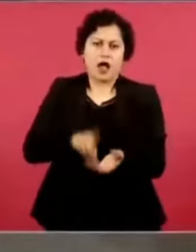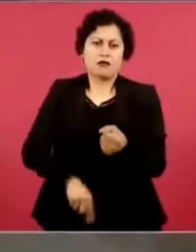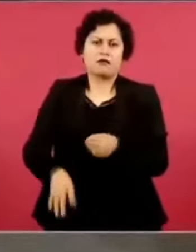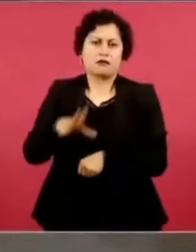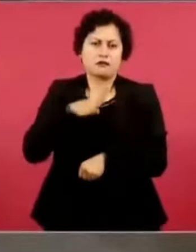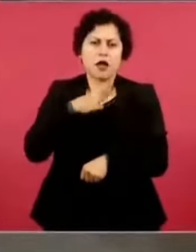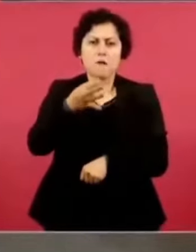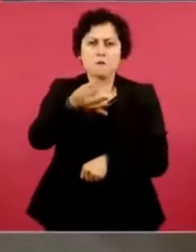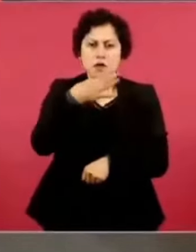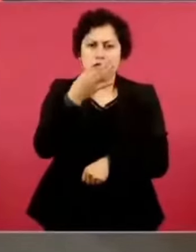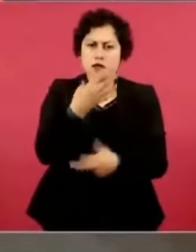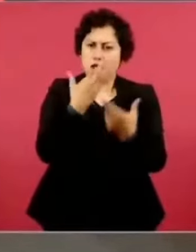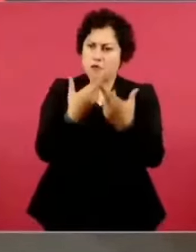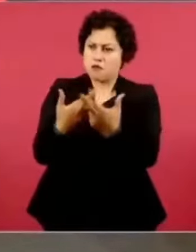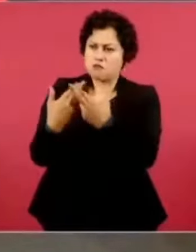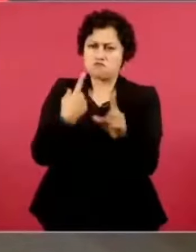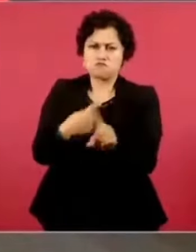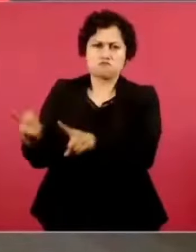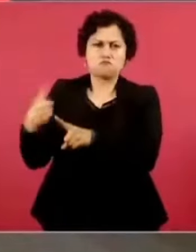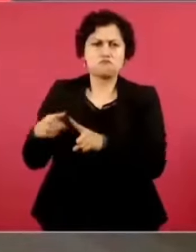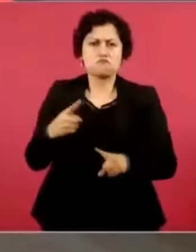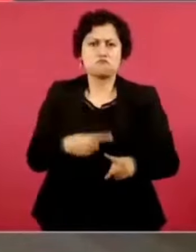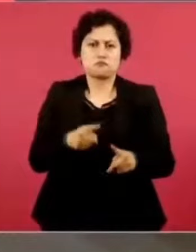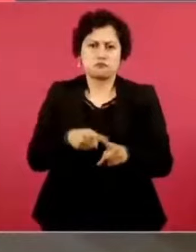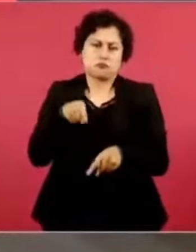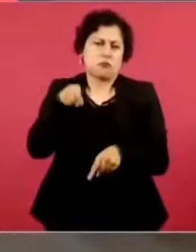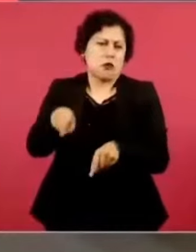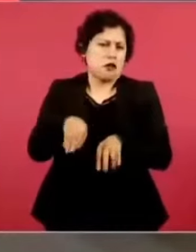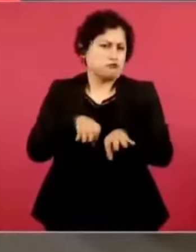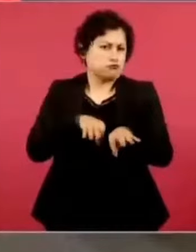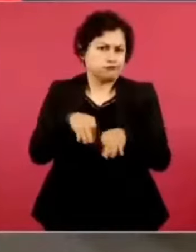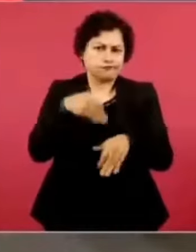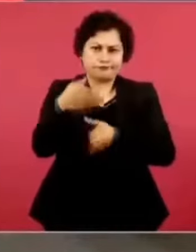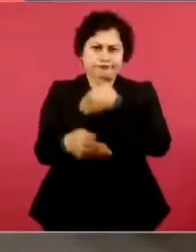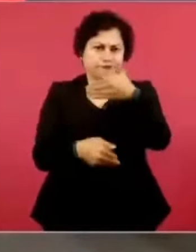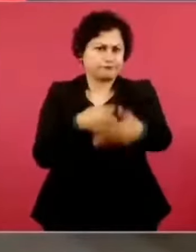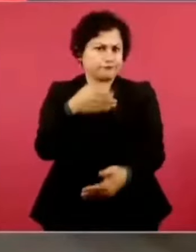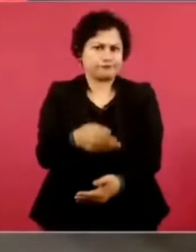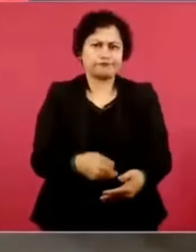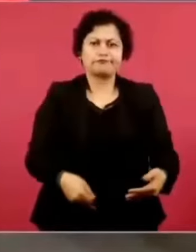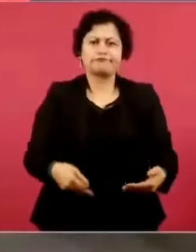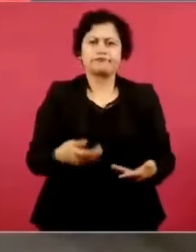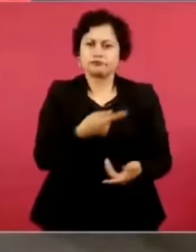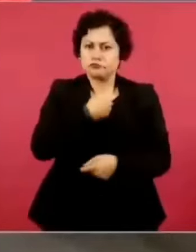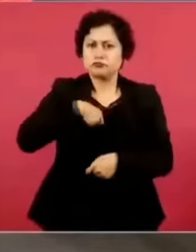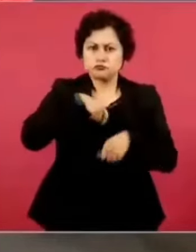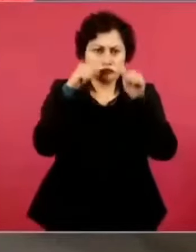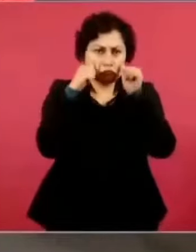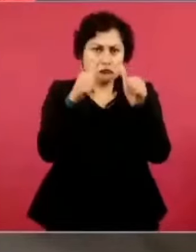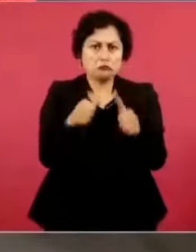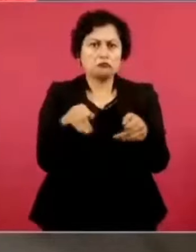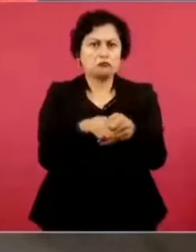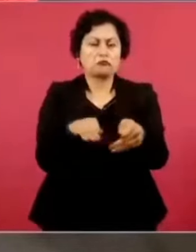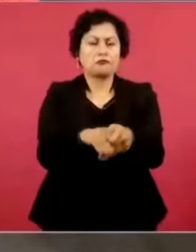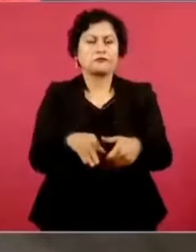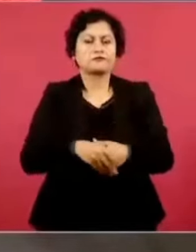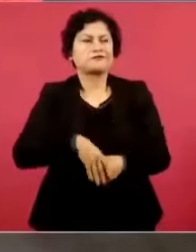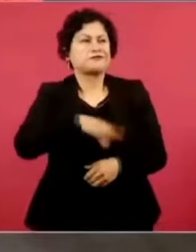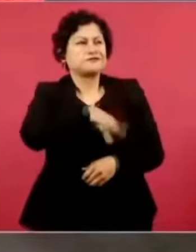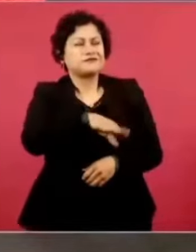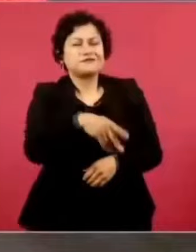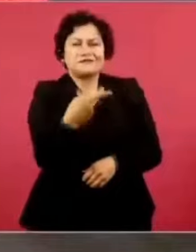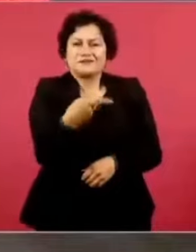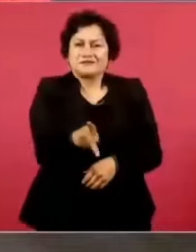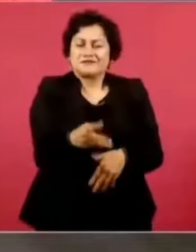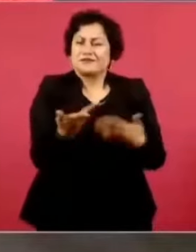y está funcionando y estamos constantemente pendientes. Pero ¿y entonces estos medicamentos